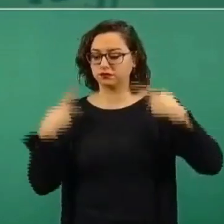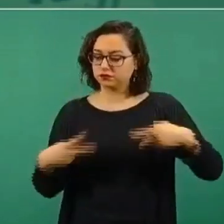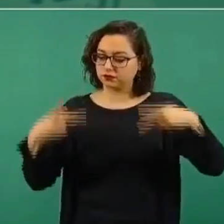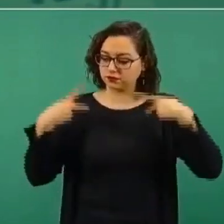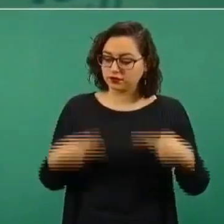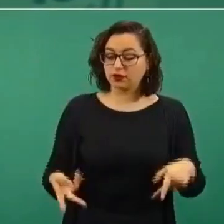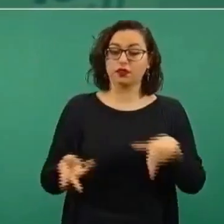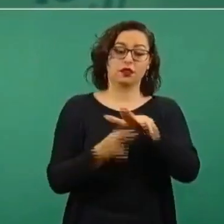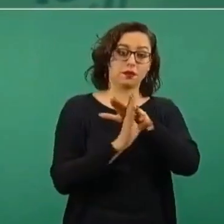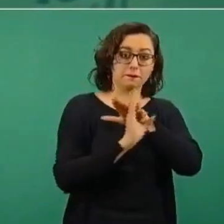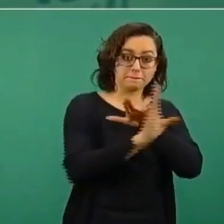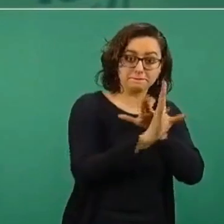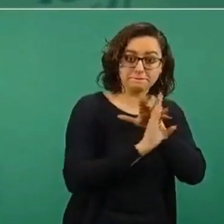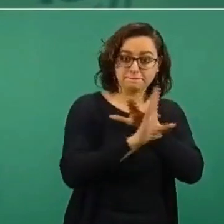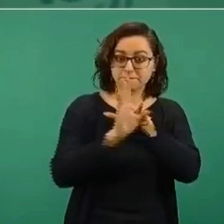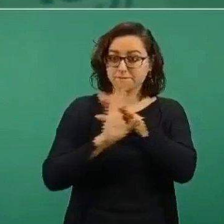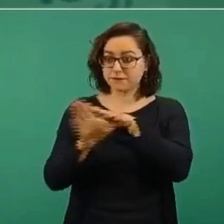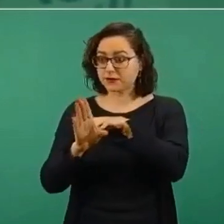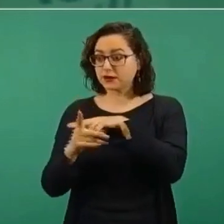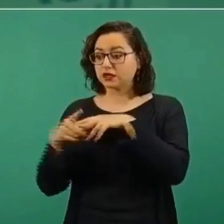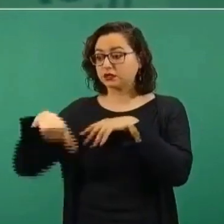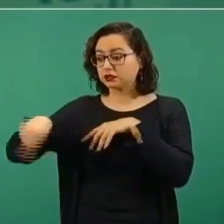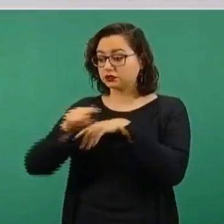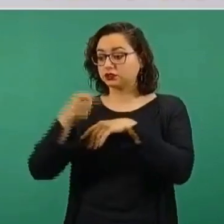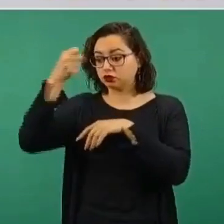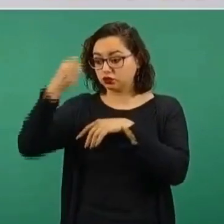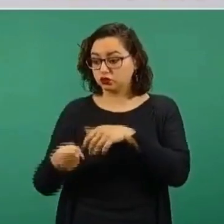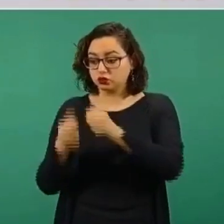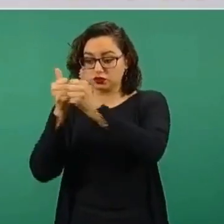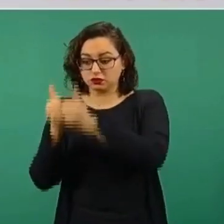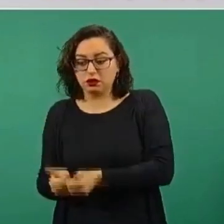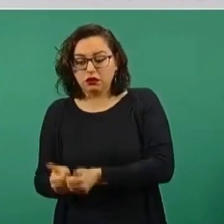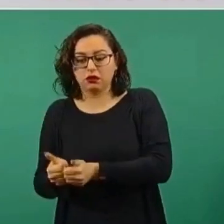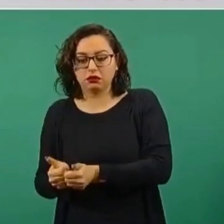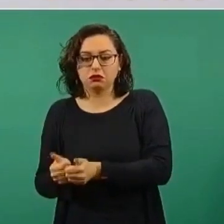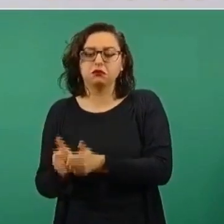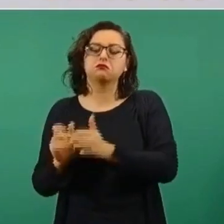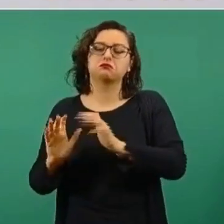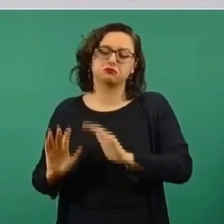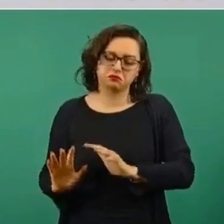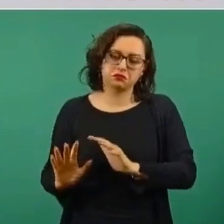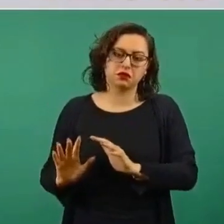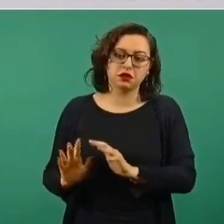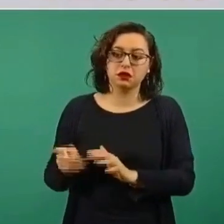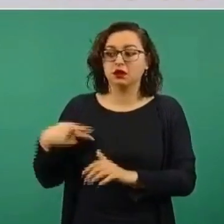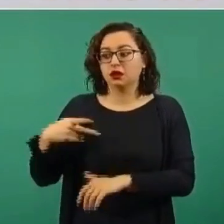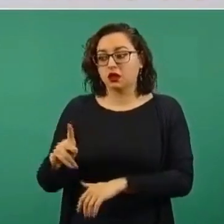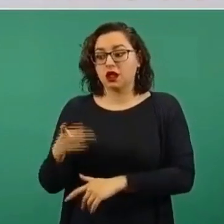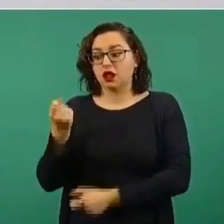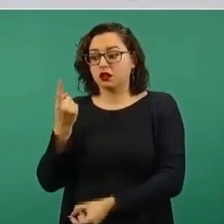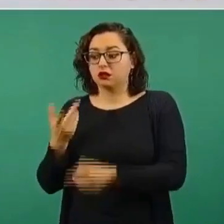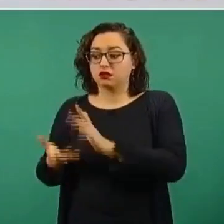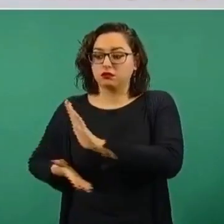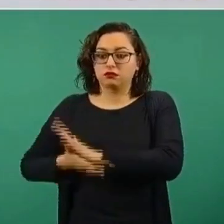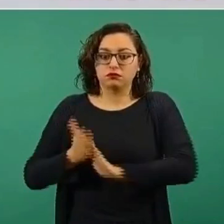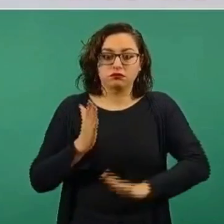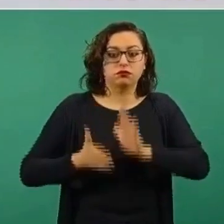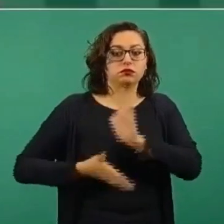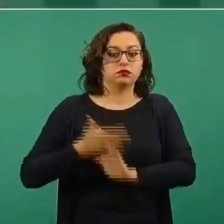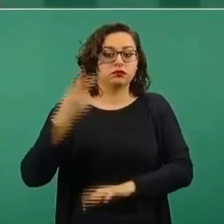en el sur de nuestro país que transiten hacia el norte.